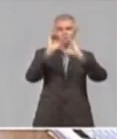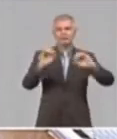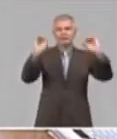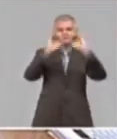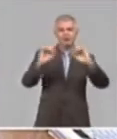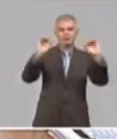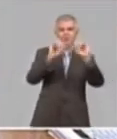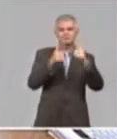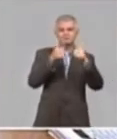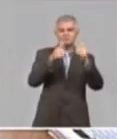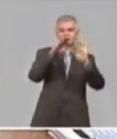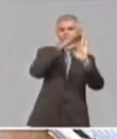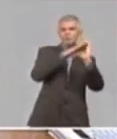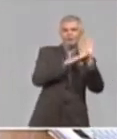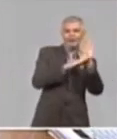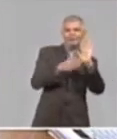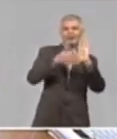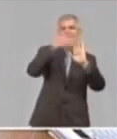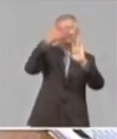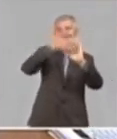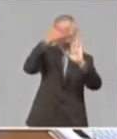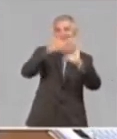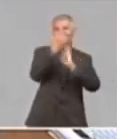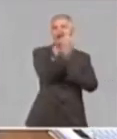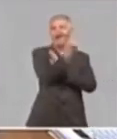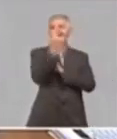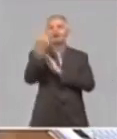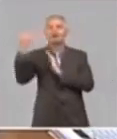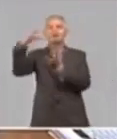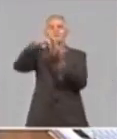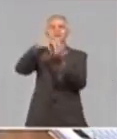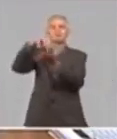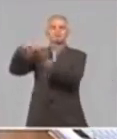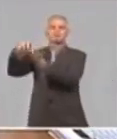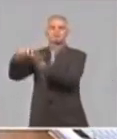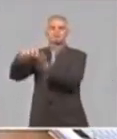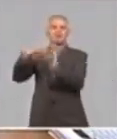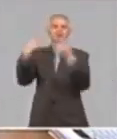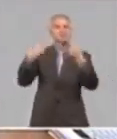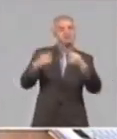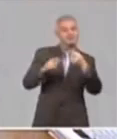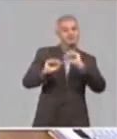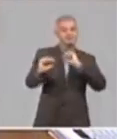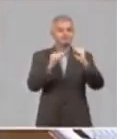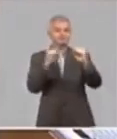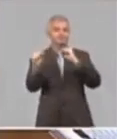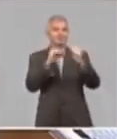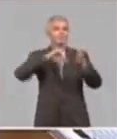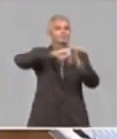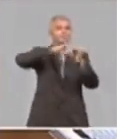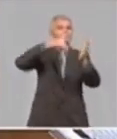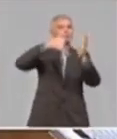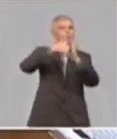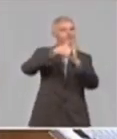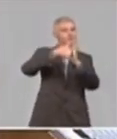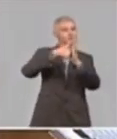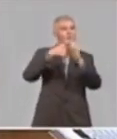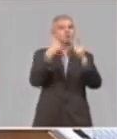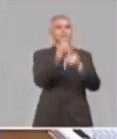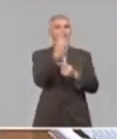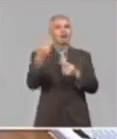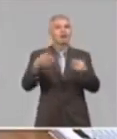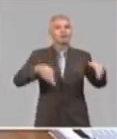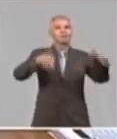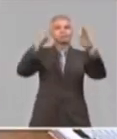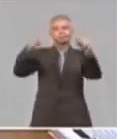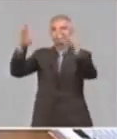programa constructivo de cada obra y tuvimos que reestructurar los proyectos de organización de obra, sobre todo en la parte que tiene que ver con la mano de